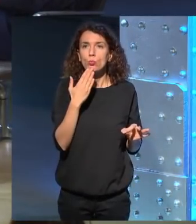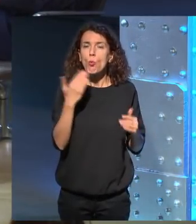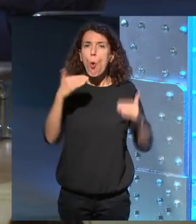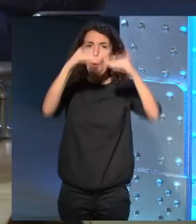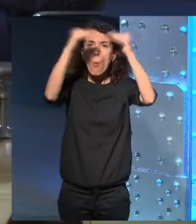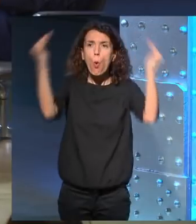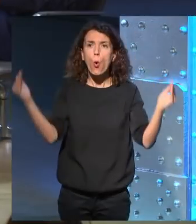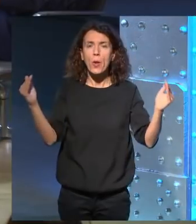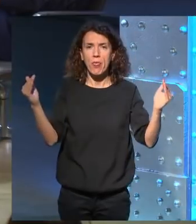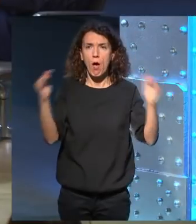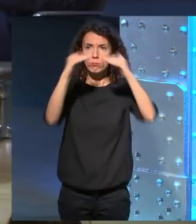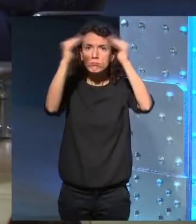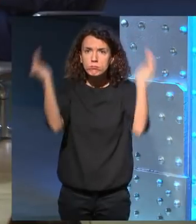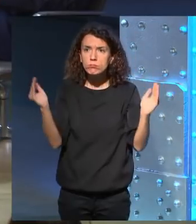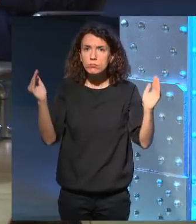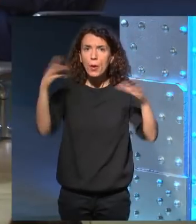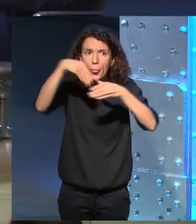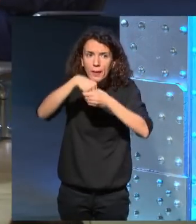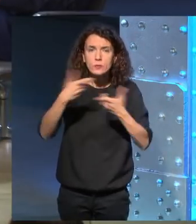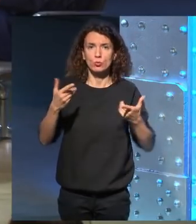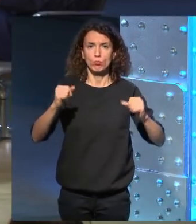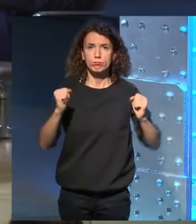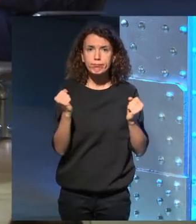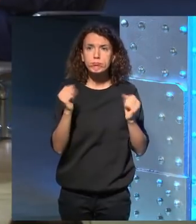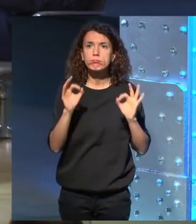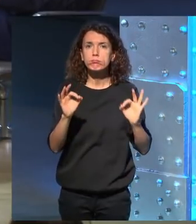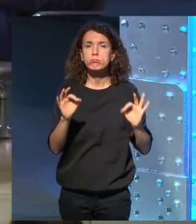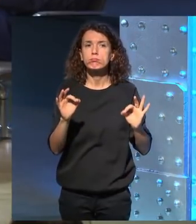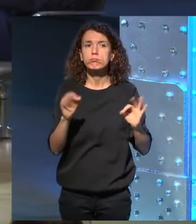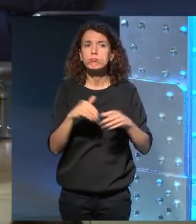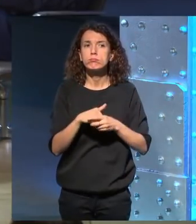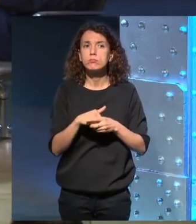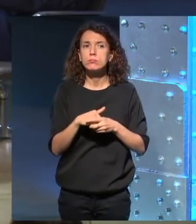bóveda ¿no? en un encierro creo